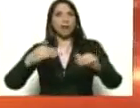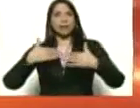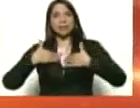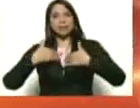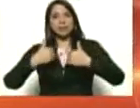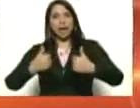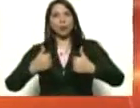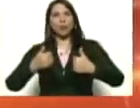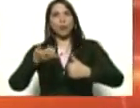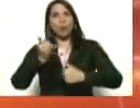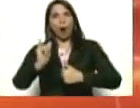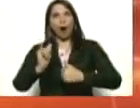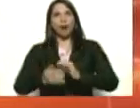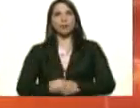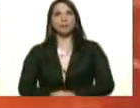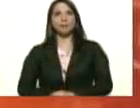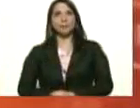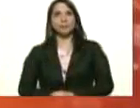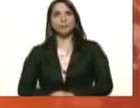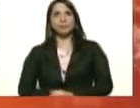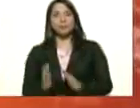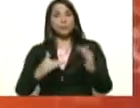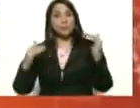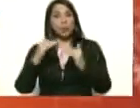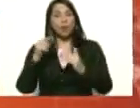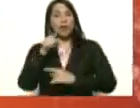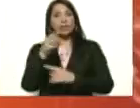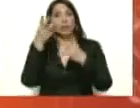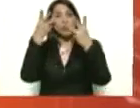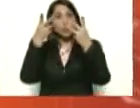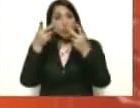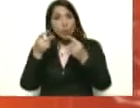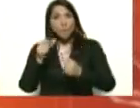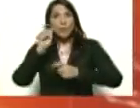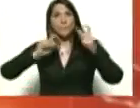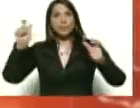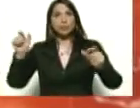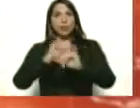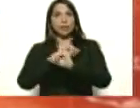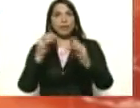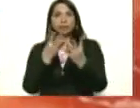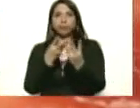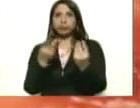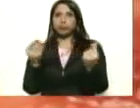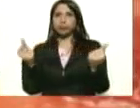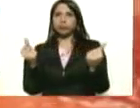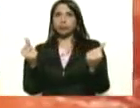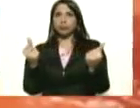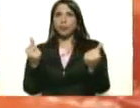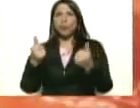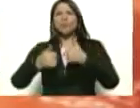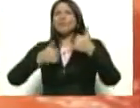Ya sobre ese número de compatriotas de pacientes recuperados, presidente, ¿un cuantijuarto?